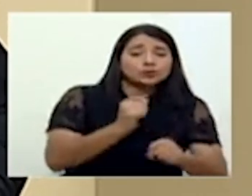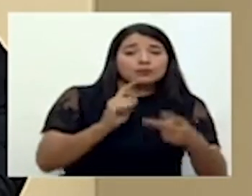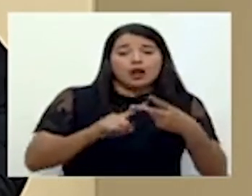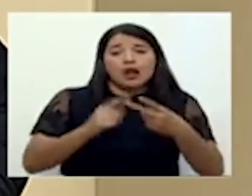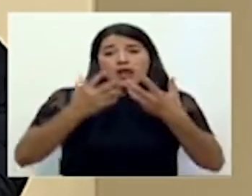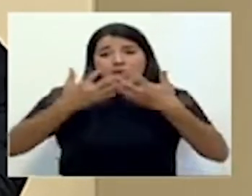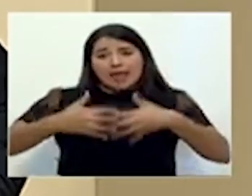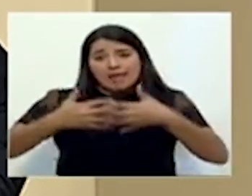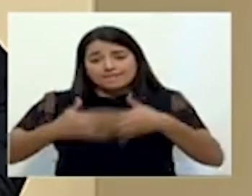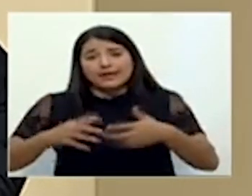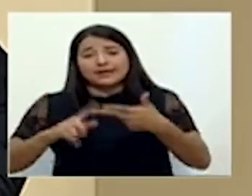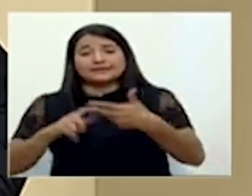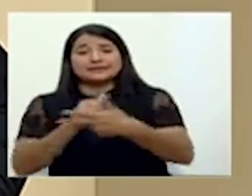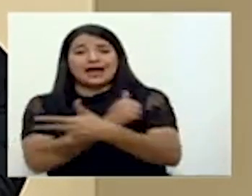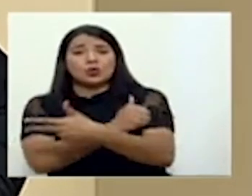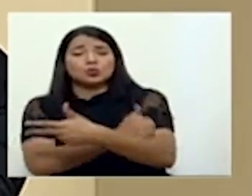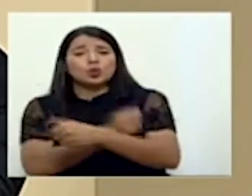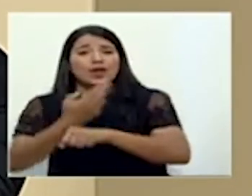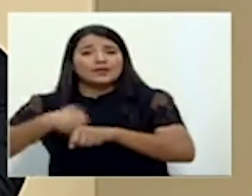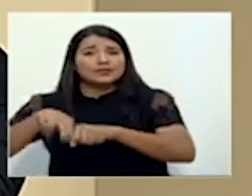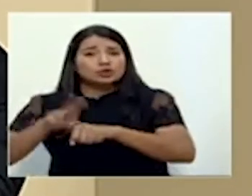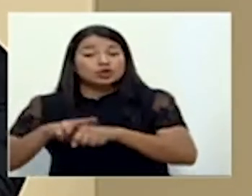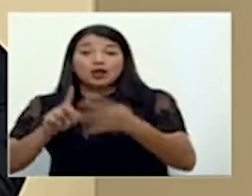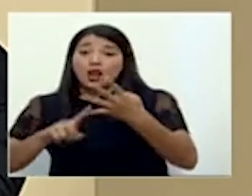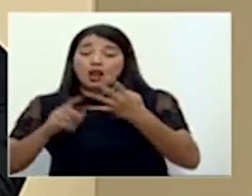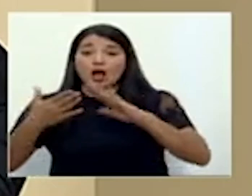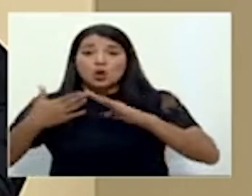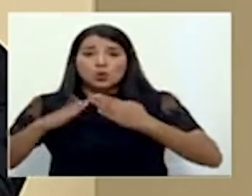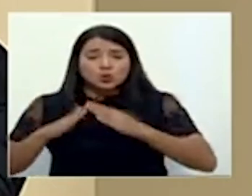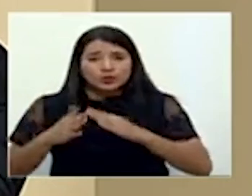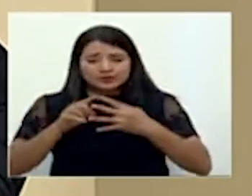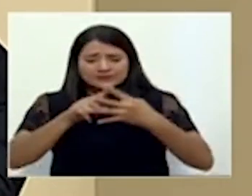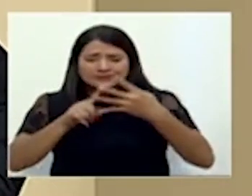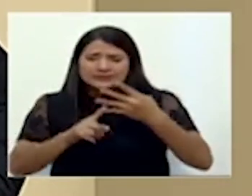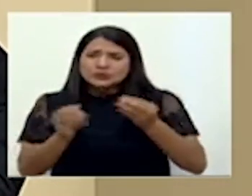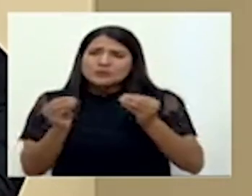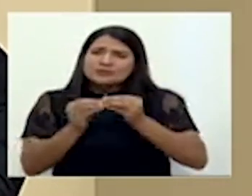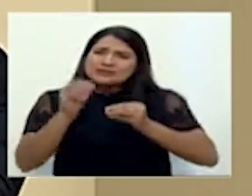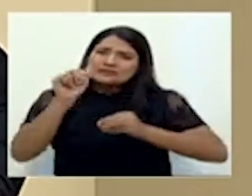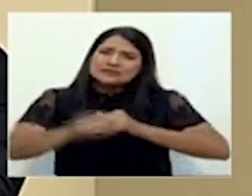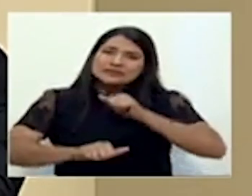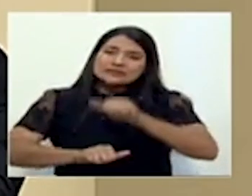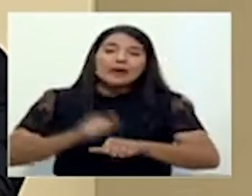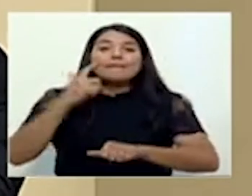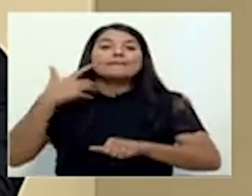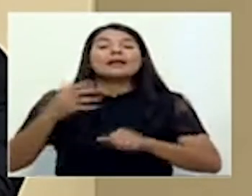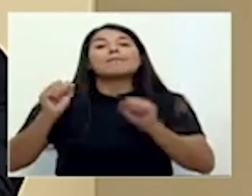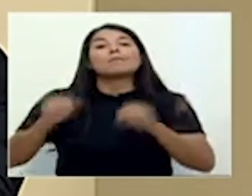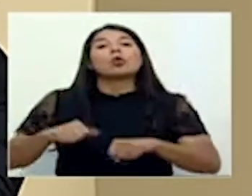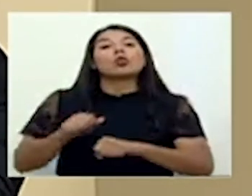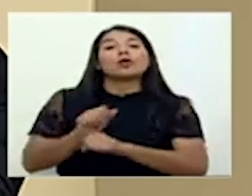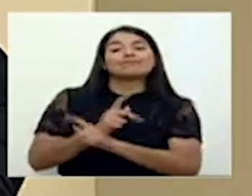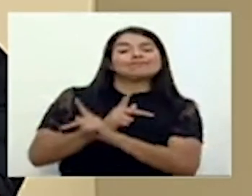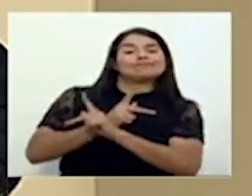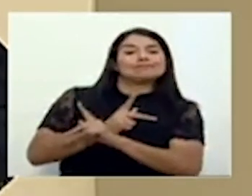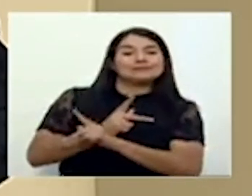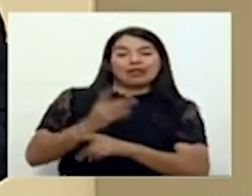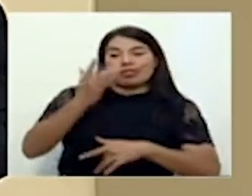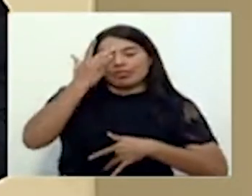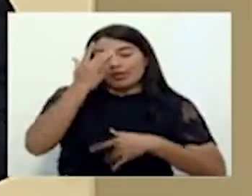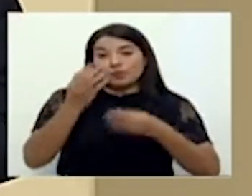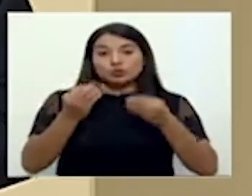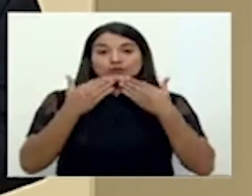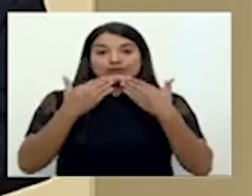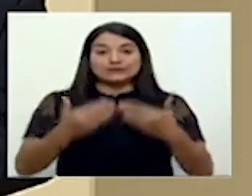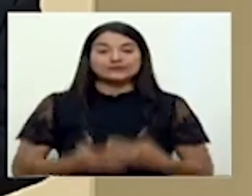y las autoridades nacionales y la comunidad para evitar, para prevenir los contagios. Muchísimas